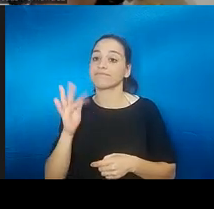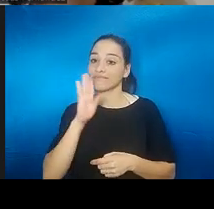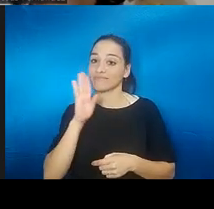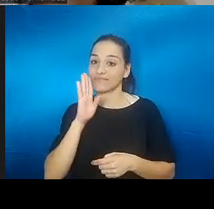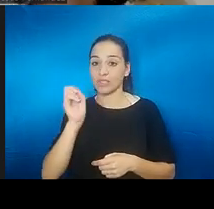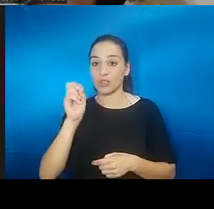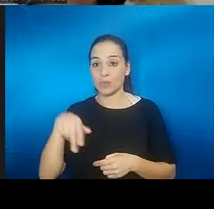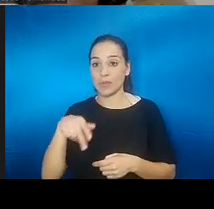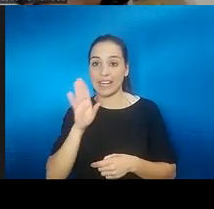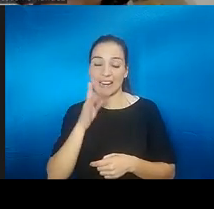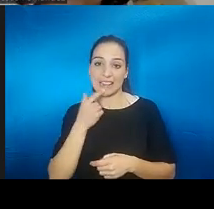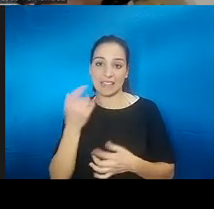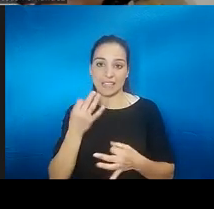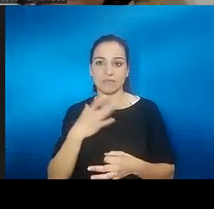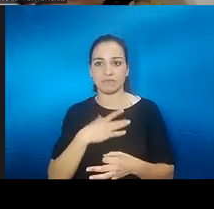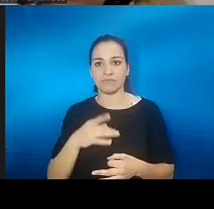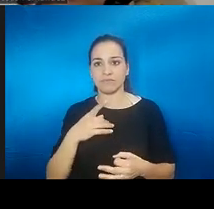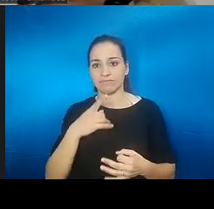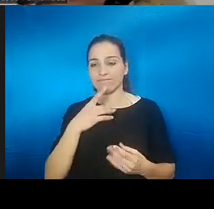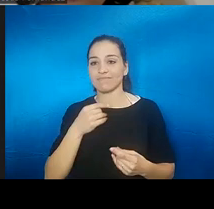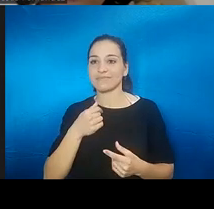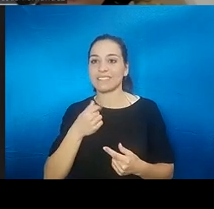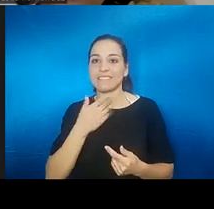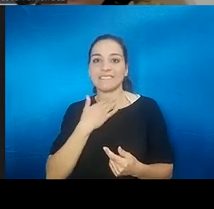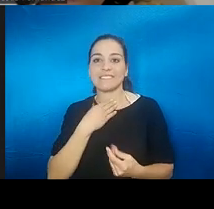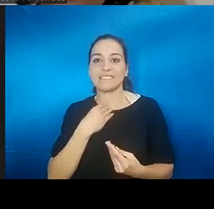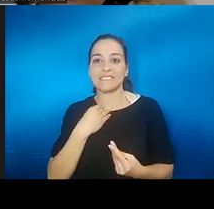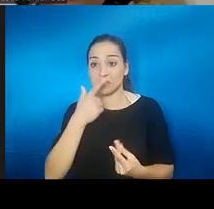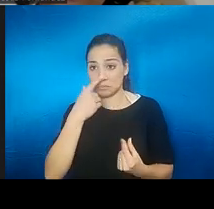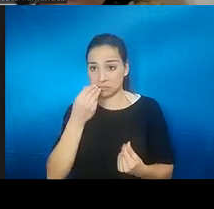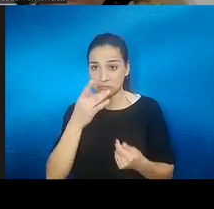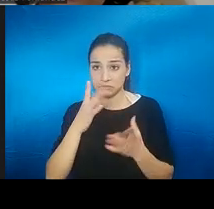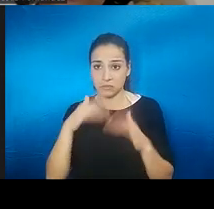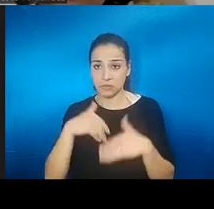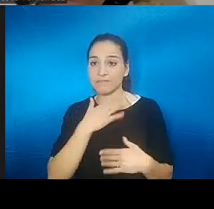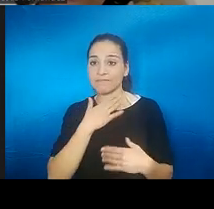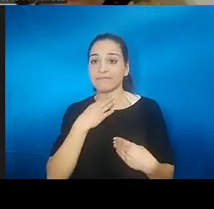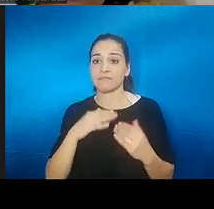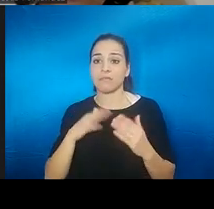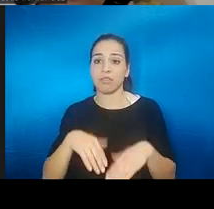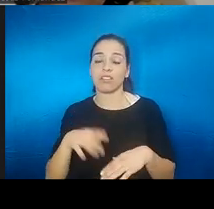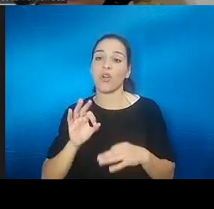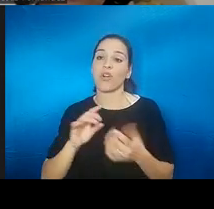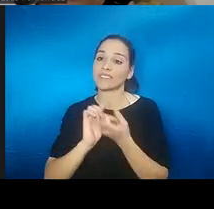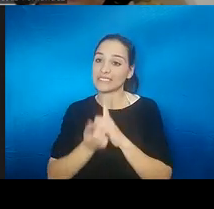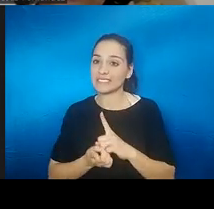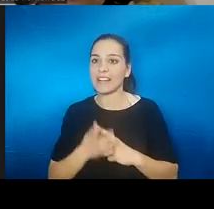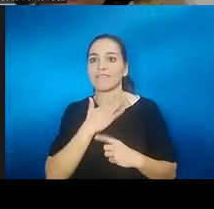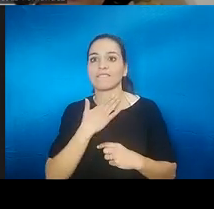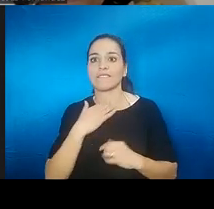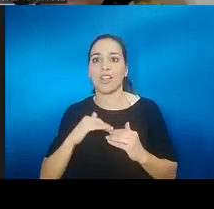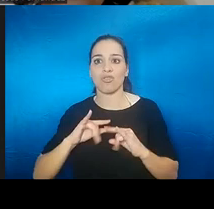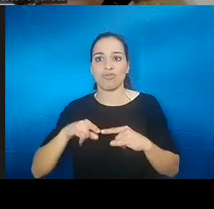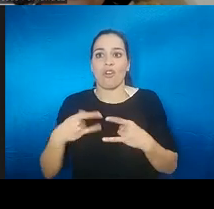Rubén, que puede acarrear una pérdida del apetito. O en exceso, ¿no? También para tratar de buscar ese sabor que hemos perdido.